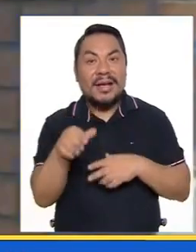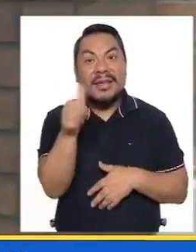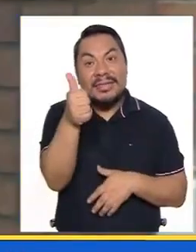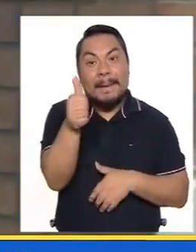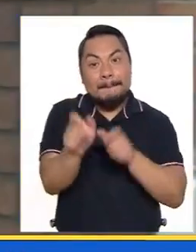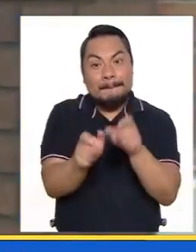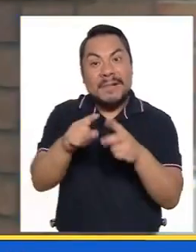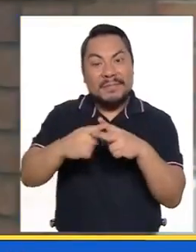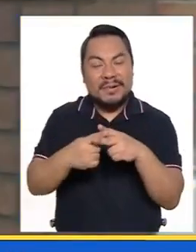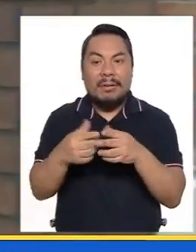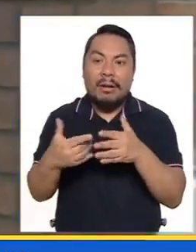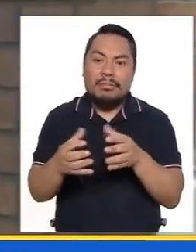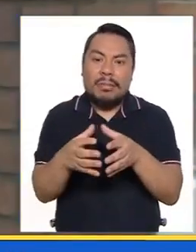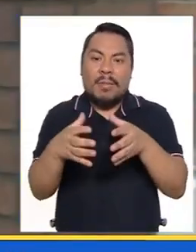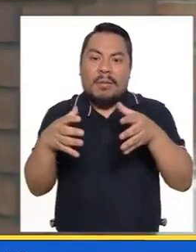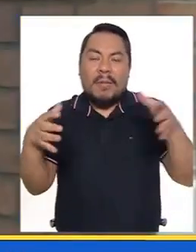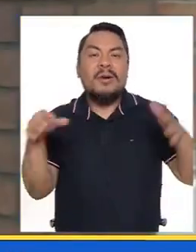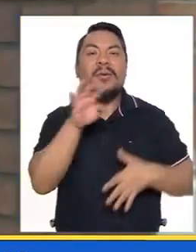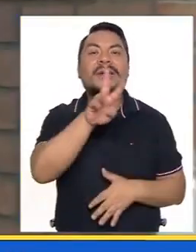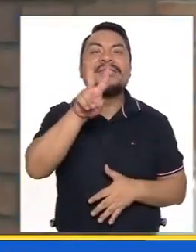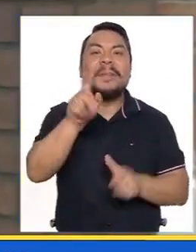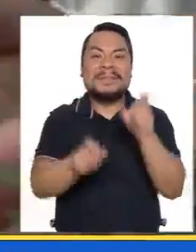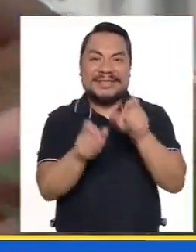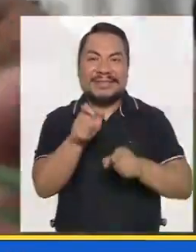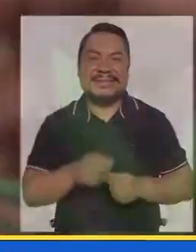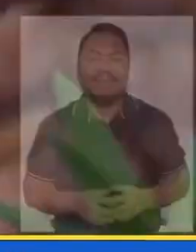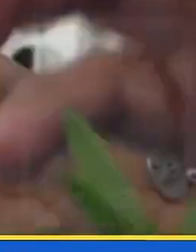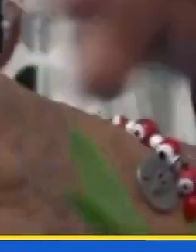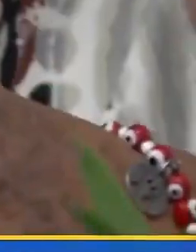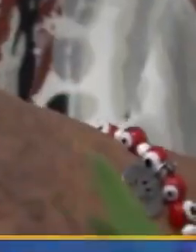10 personas y llegamos a 42 personas.